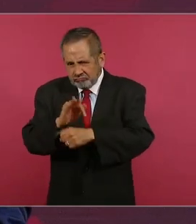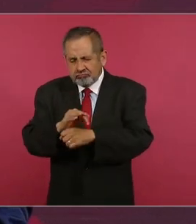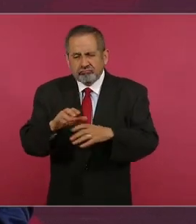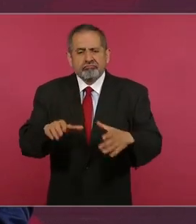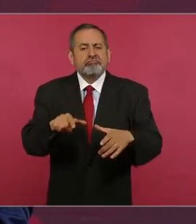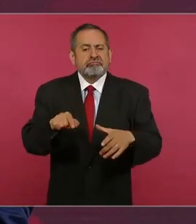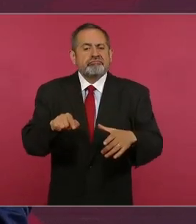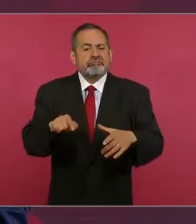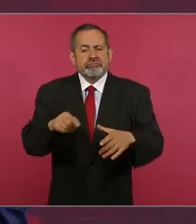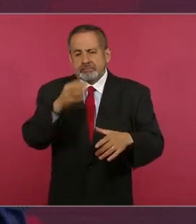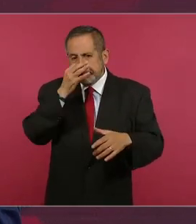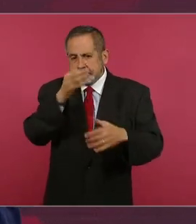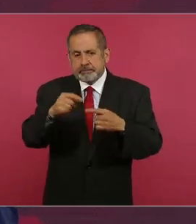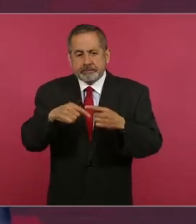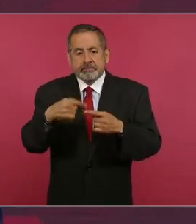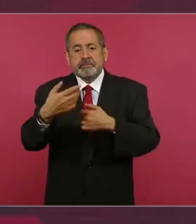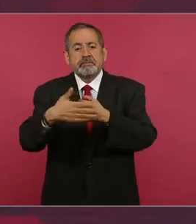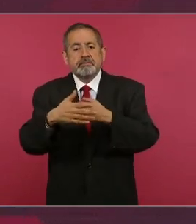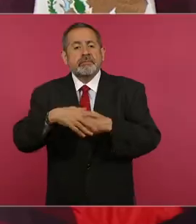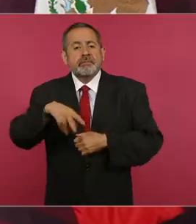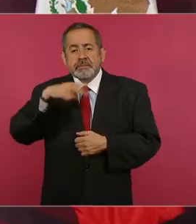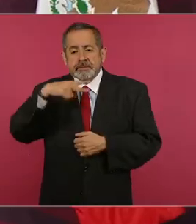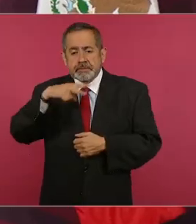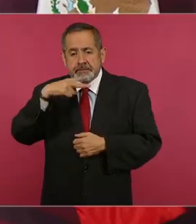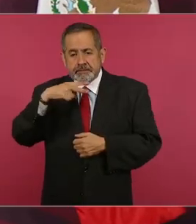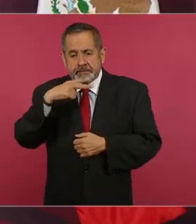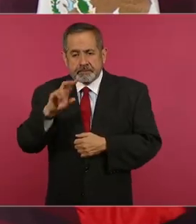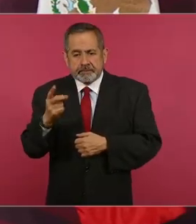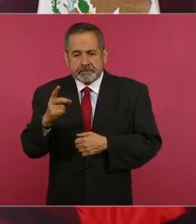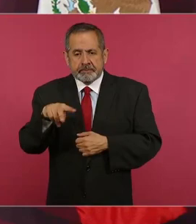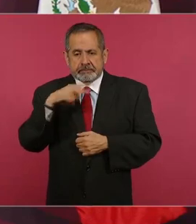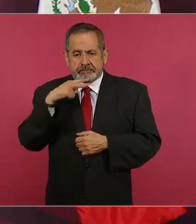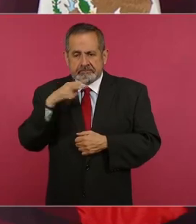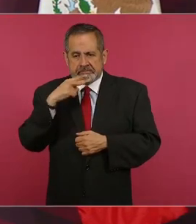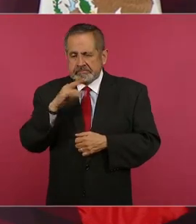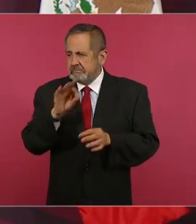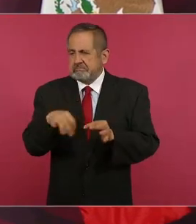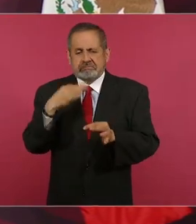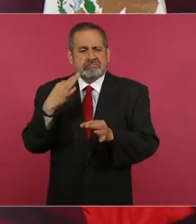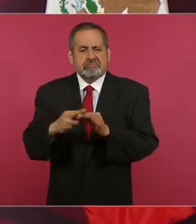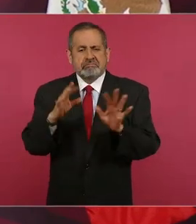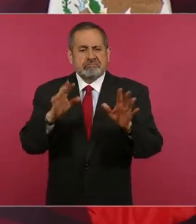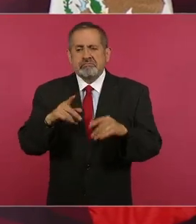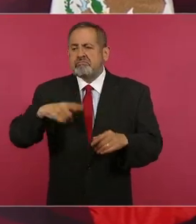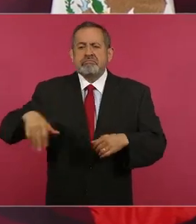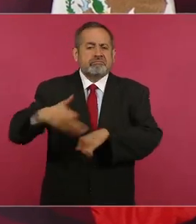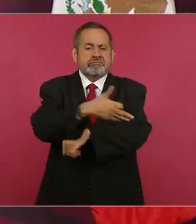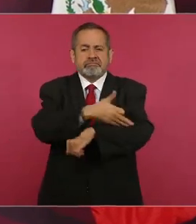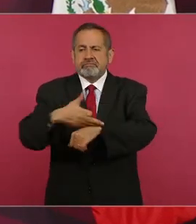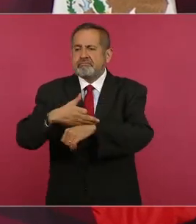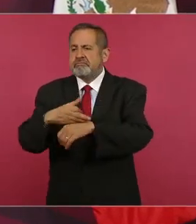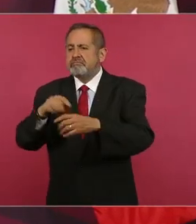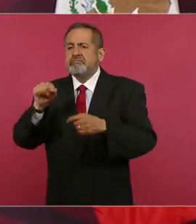de que ya en la Navidad las familias van